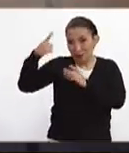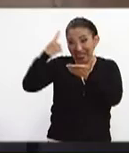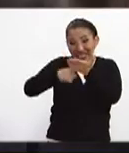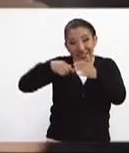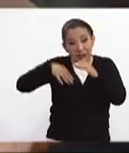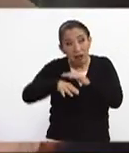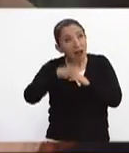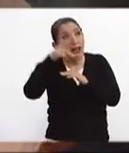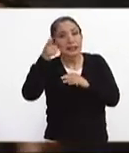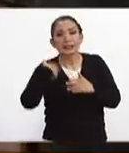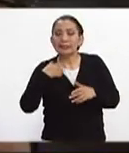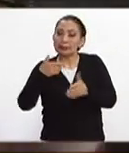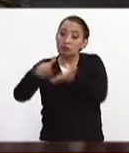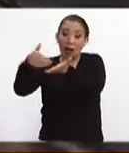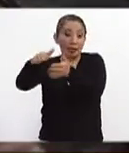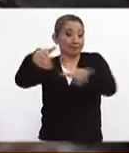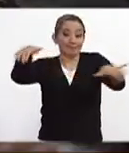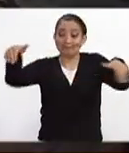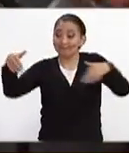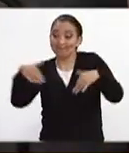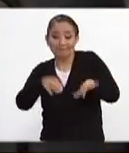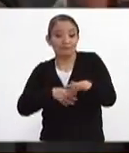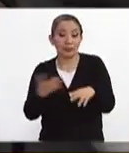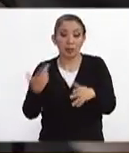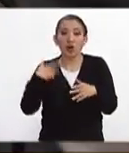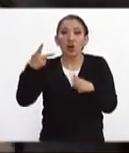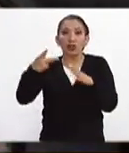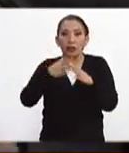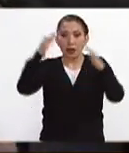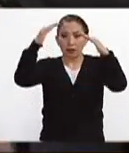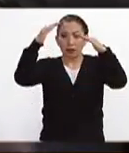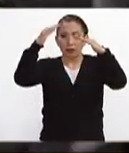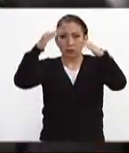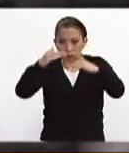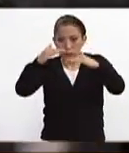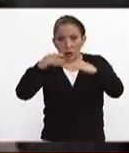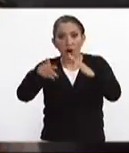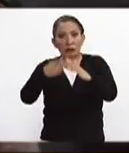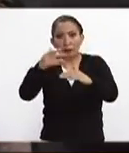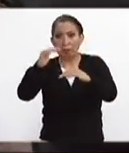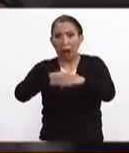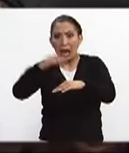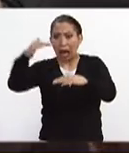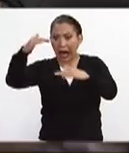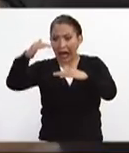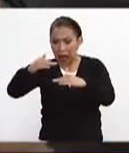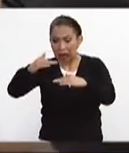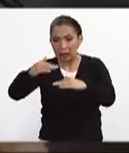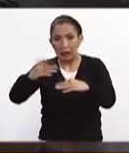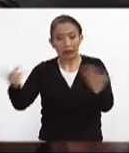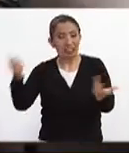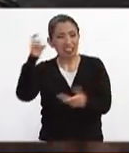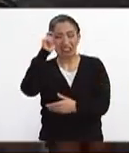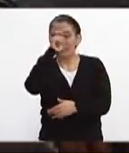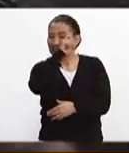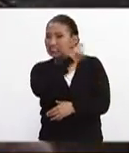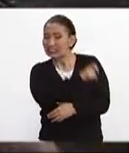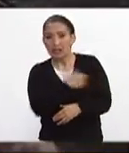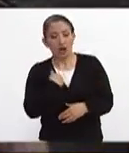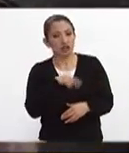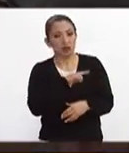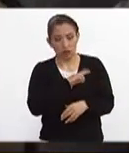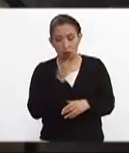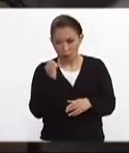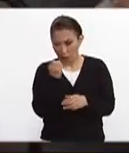los tuvieron que sacar debido a que se volvió a colapsar parte del edificio parte del colegio ha sido muy difícil nosotros